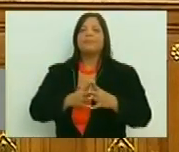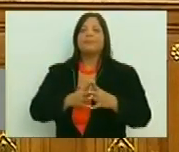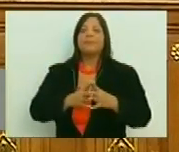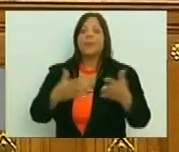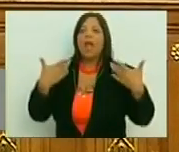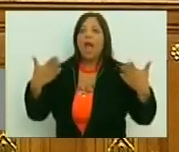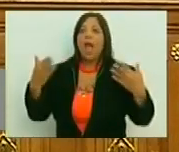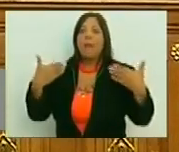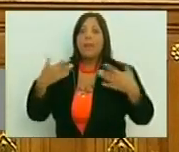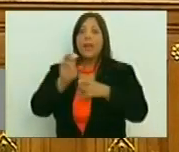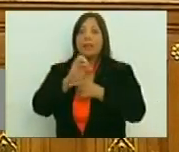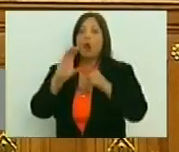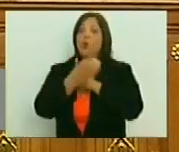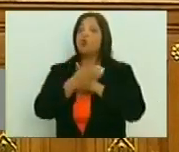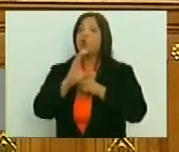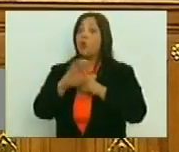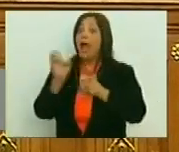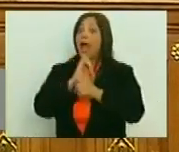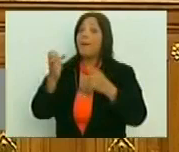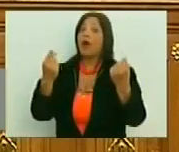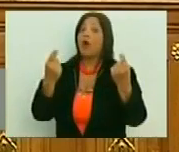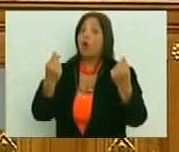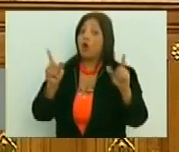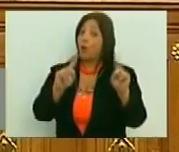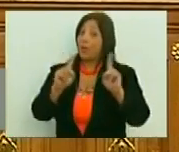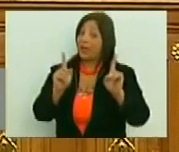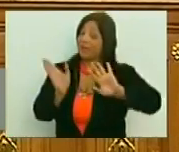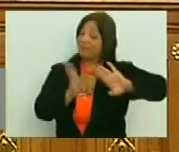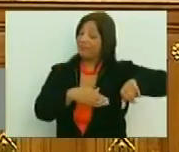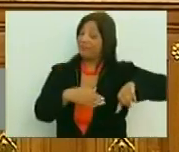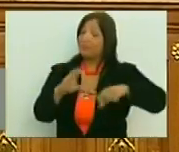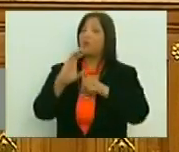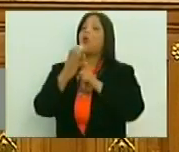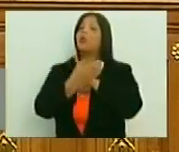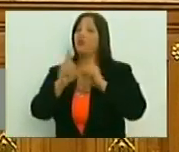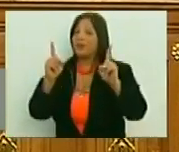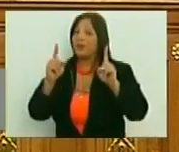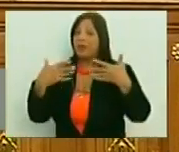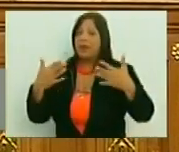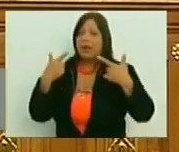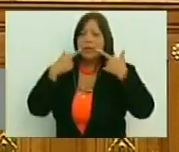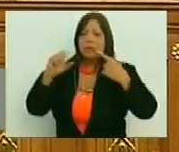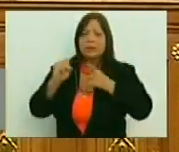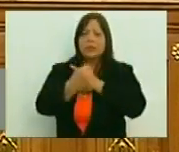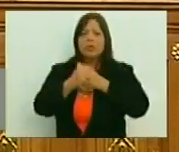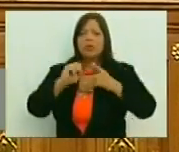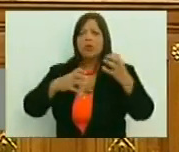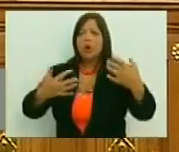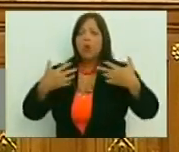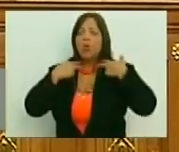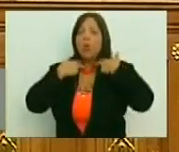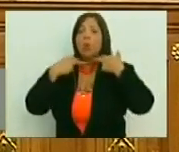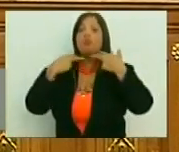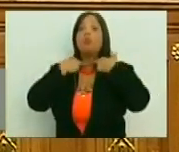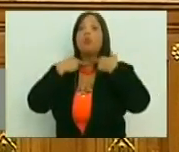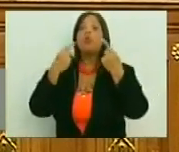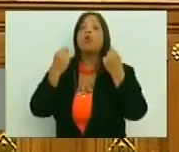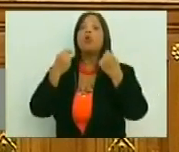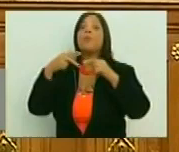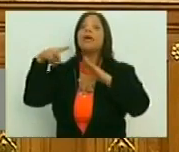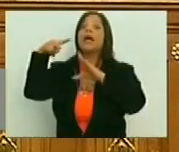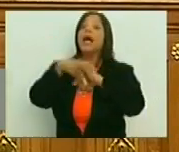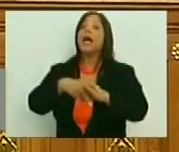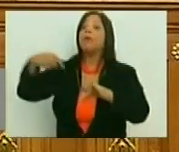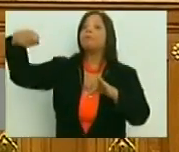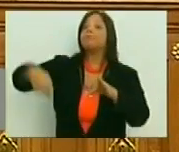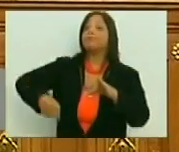emergencia cultural, más que emergencia económica, al llegar a una situación, de crisis económica, inducida,